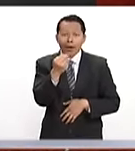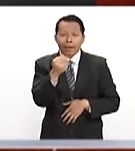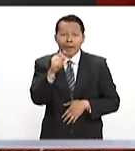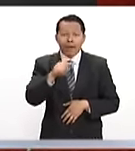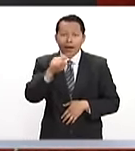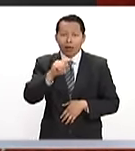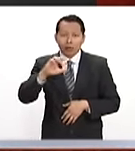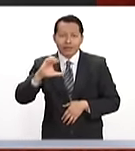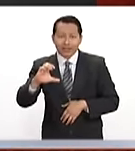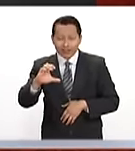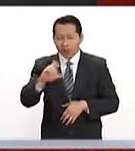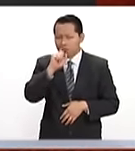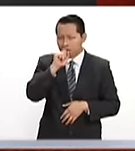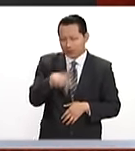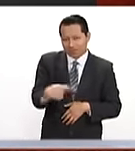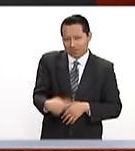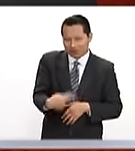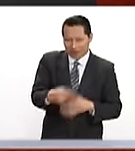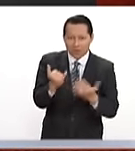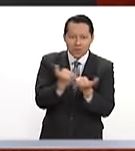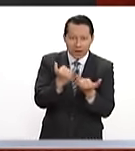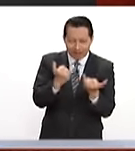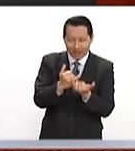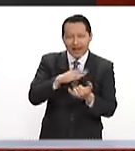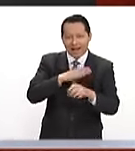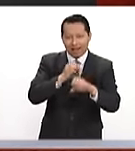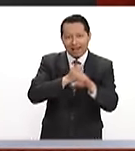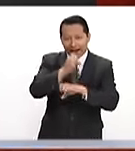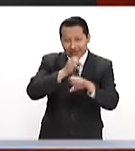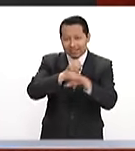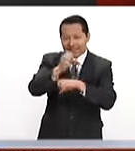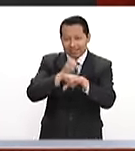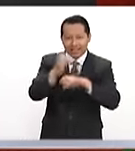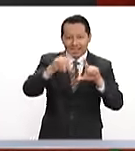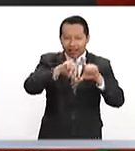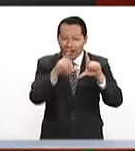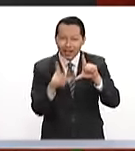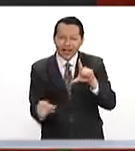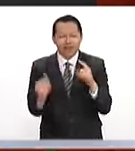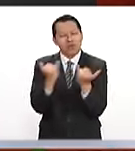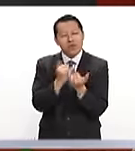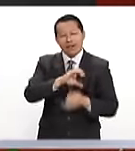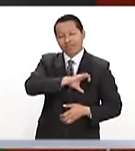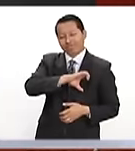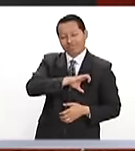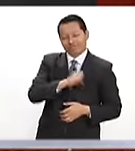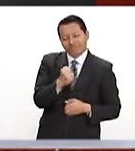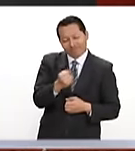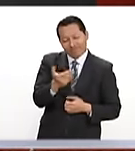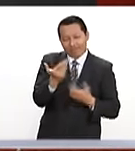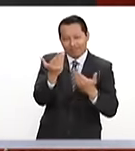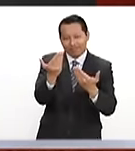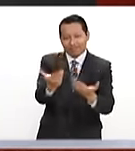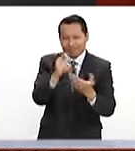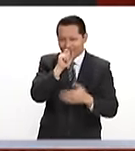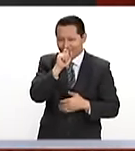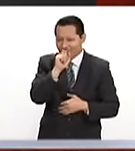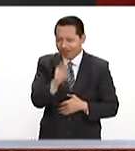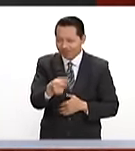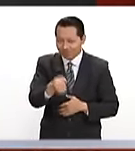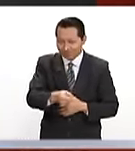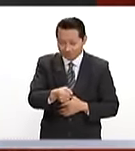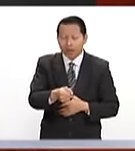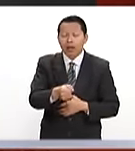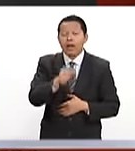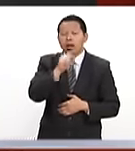grados centígrados. Desde aquí, como siempre, un saludo muy, pero muy afectuoso también a quienes nos están viendo en el interior de